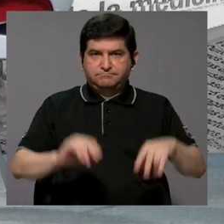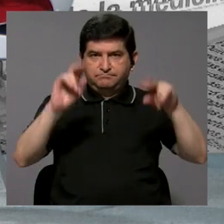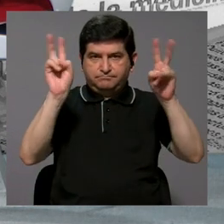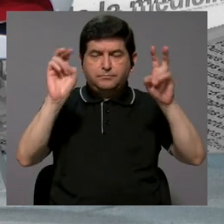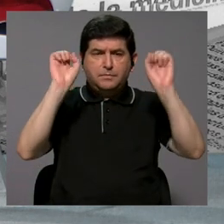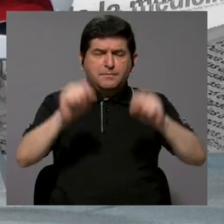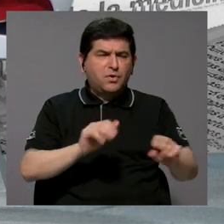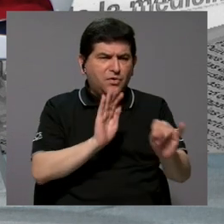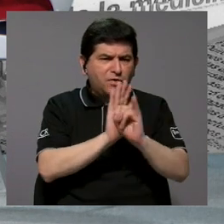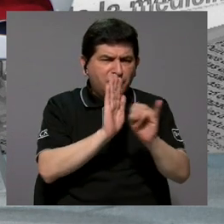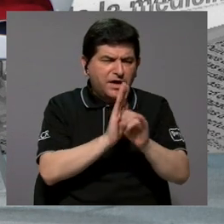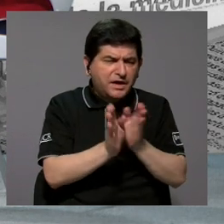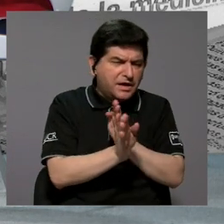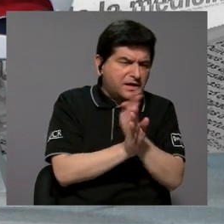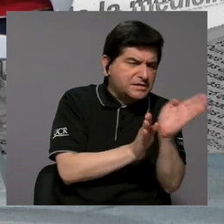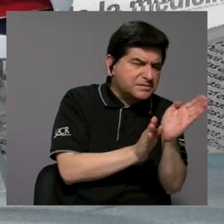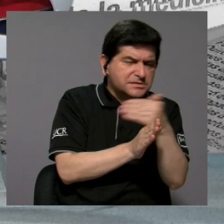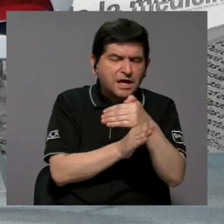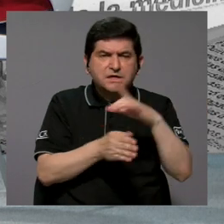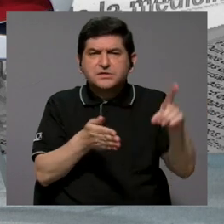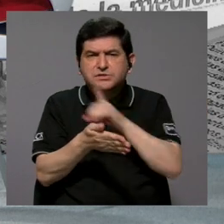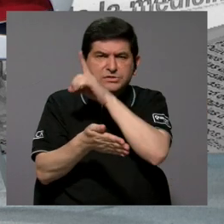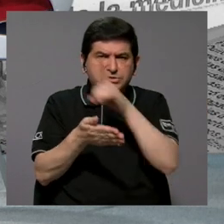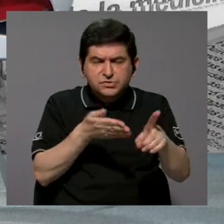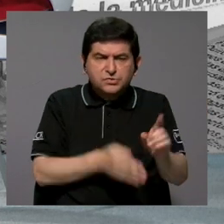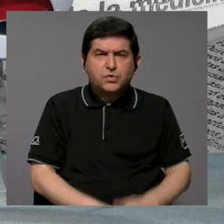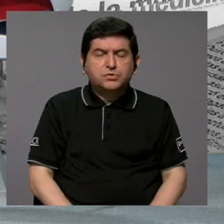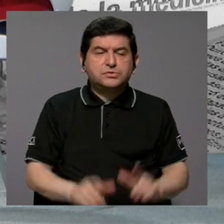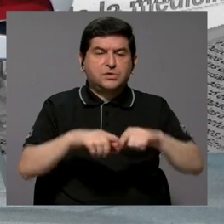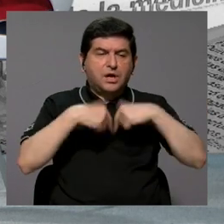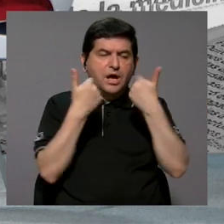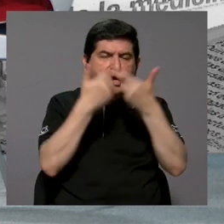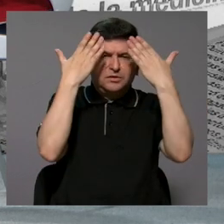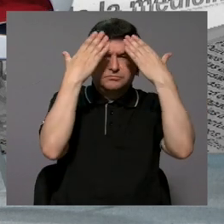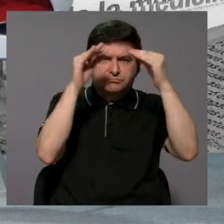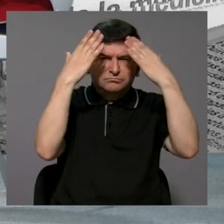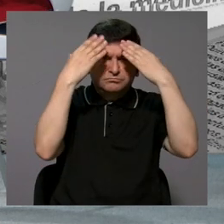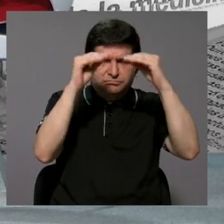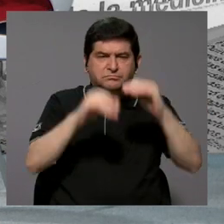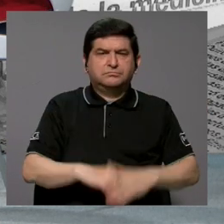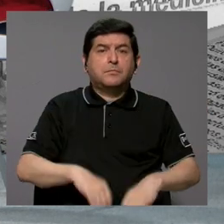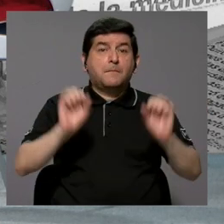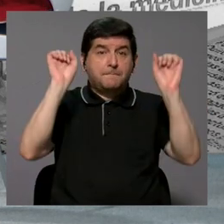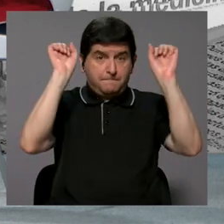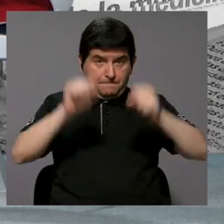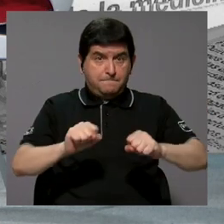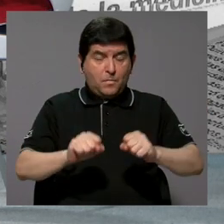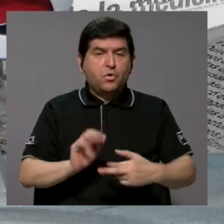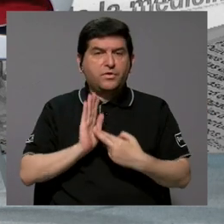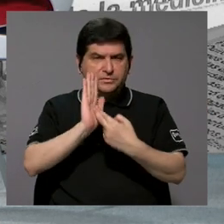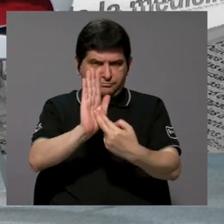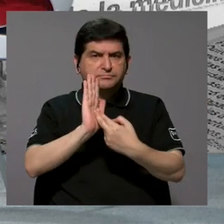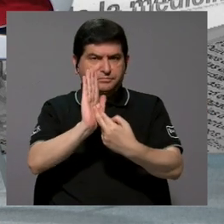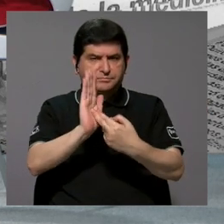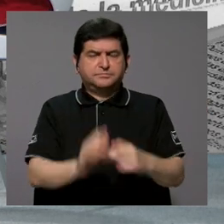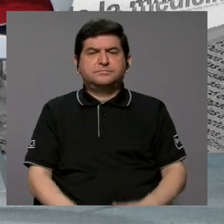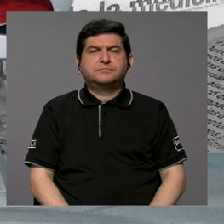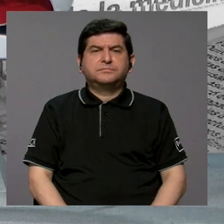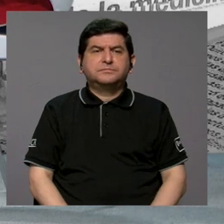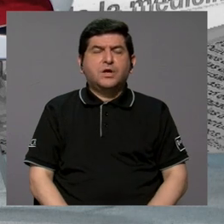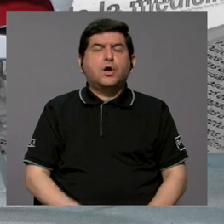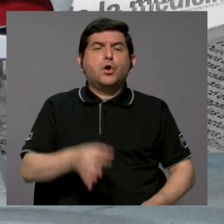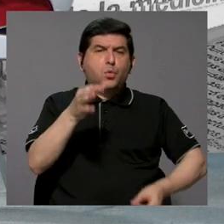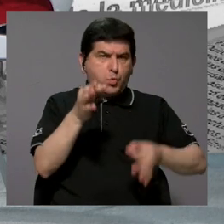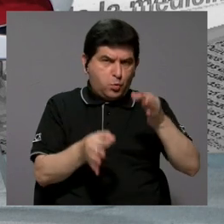para poder identificar sesgos y discriminación se tiene que tener un conjunto de datos que sea representativo, que